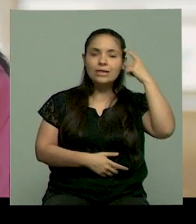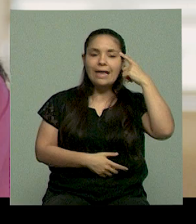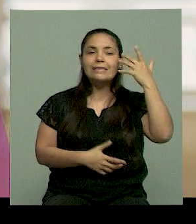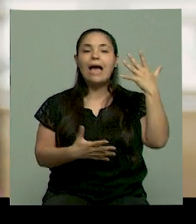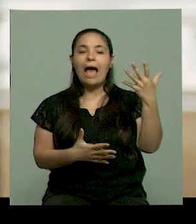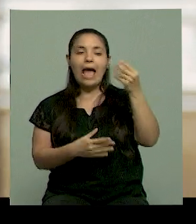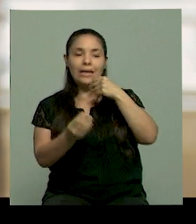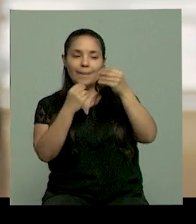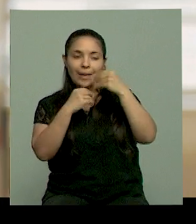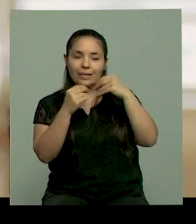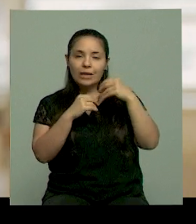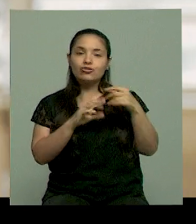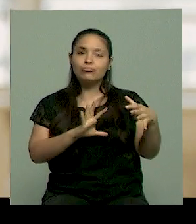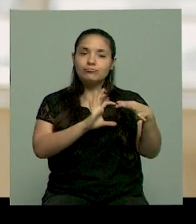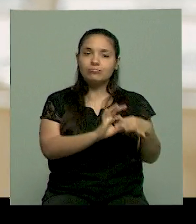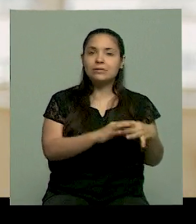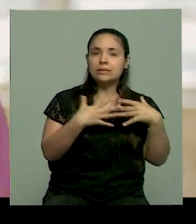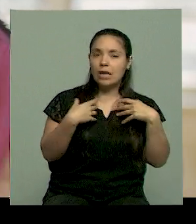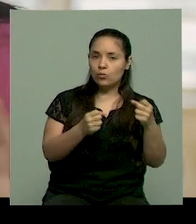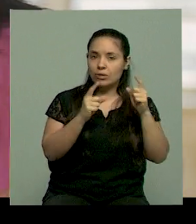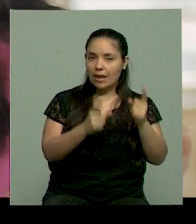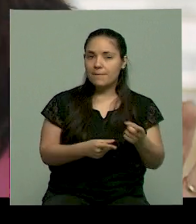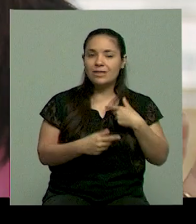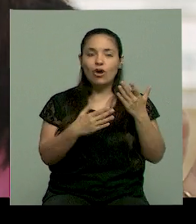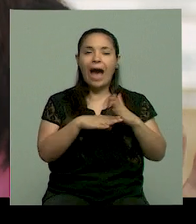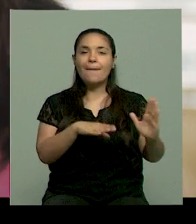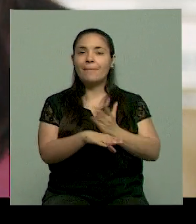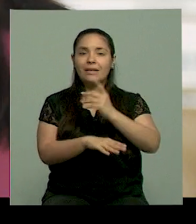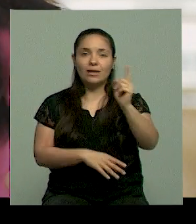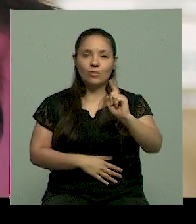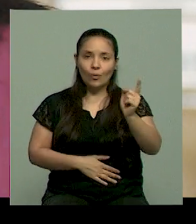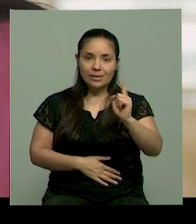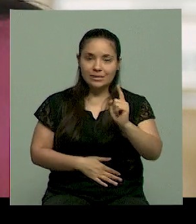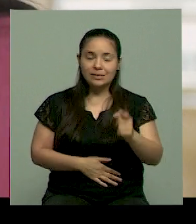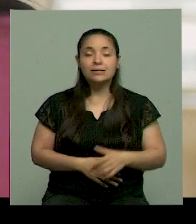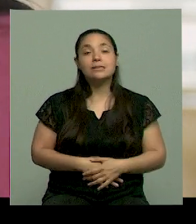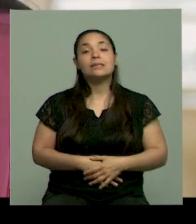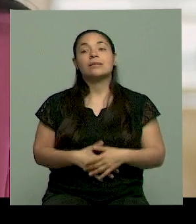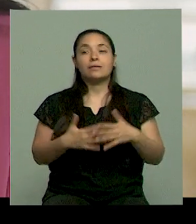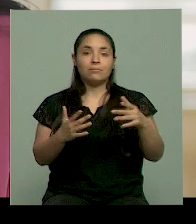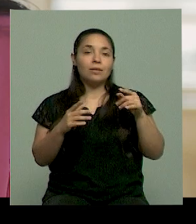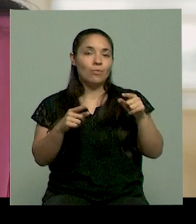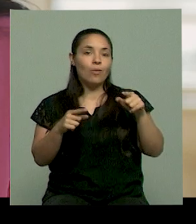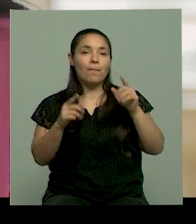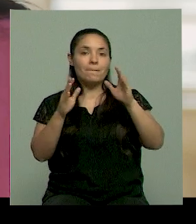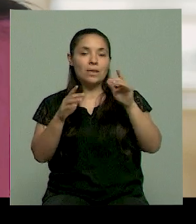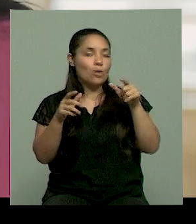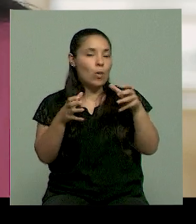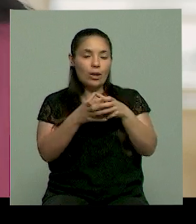relacionar que la salud tiene que ver con la alimentación, que no están separadas, ¿sí? Pero bueno, hay que hacer foco en este grupo,